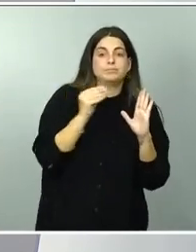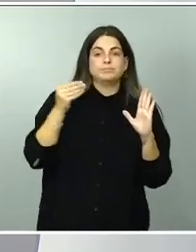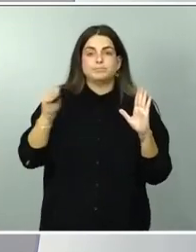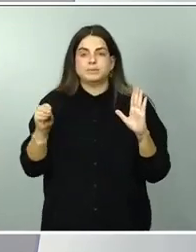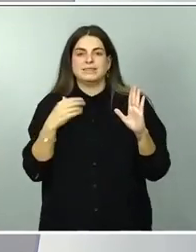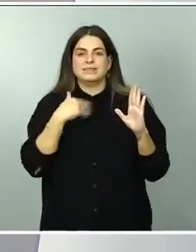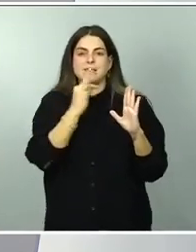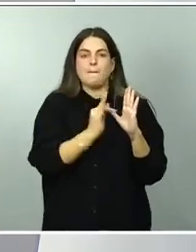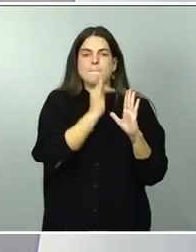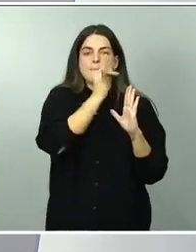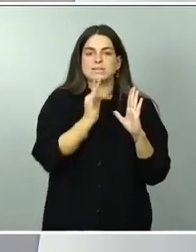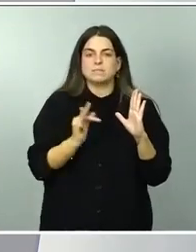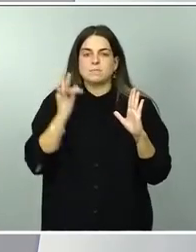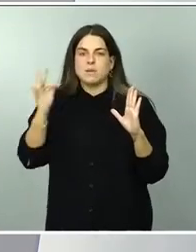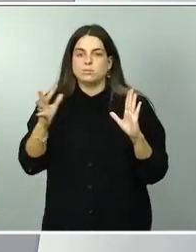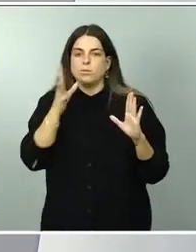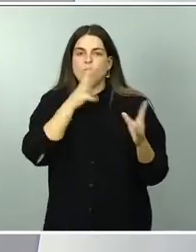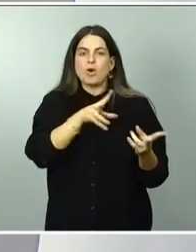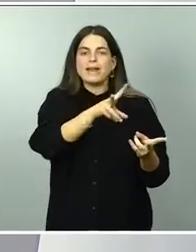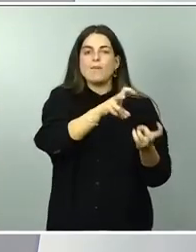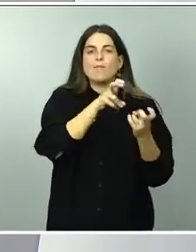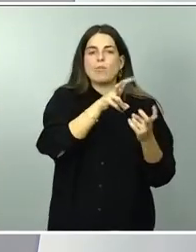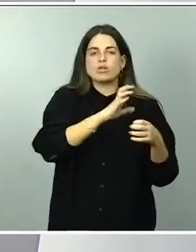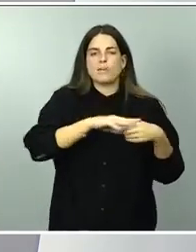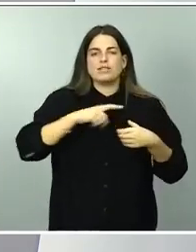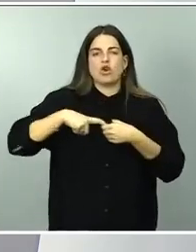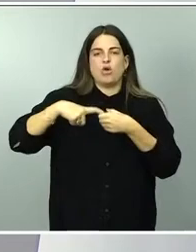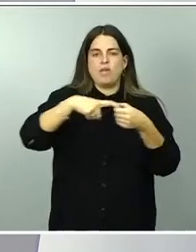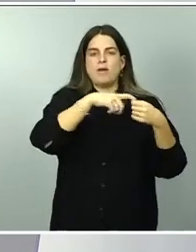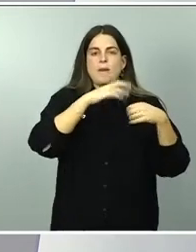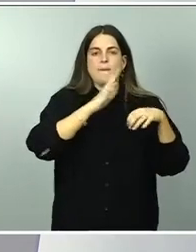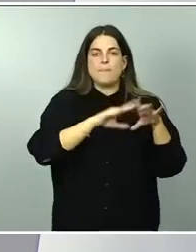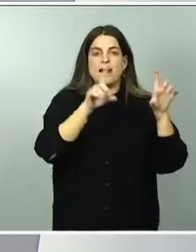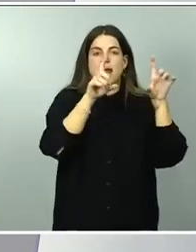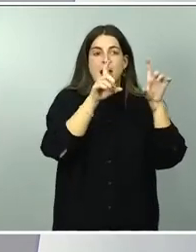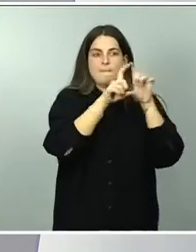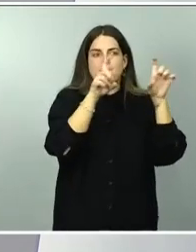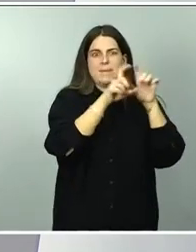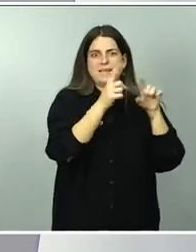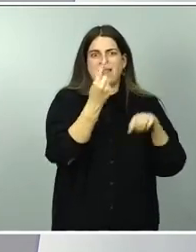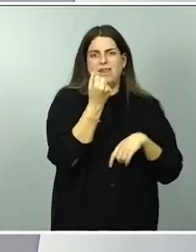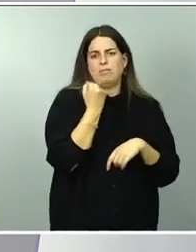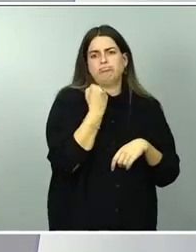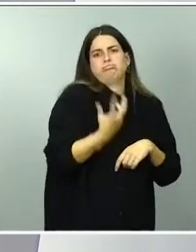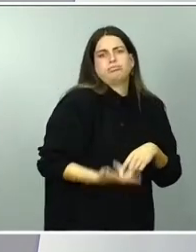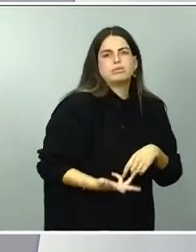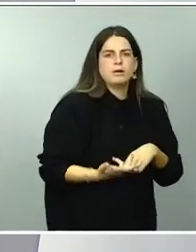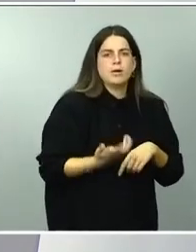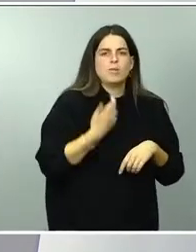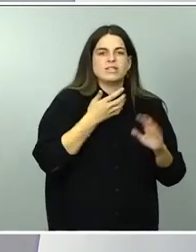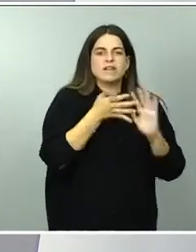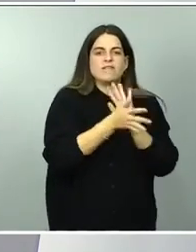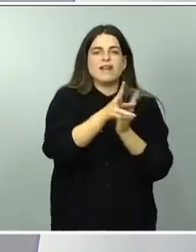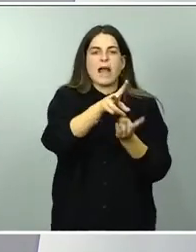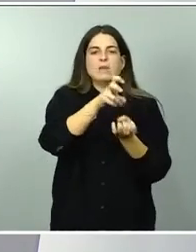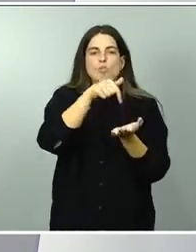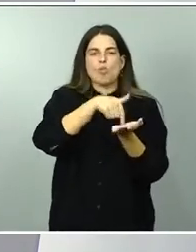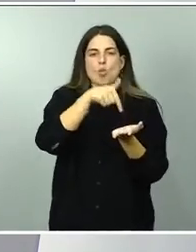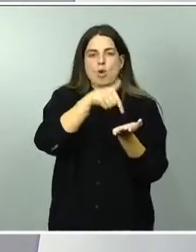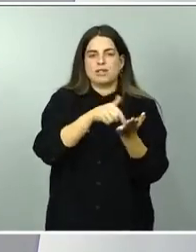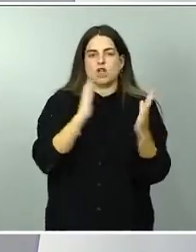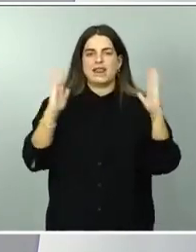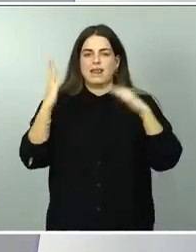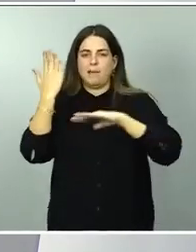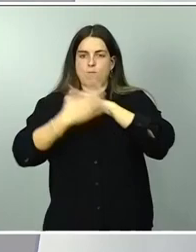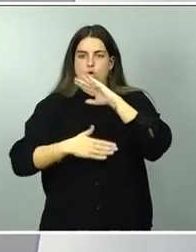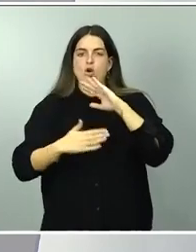al nuevo impuesto de solidaridad para las grandes fortunas, un impuesto temporal que iremos también dando cuenta en la